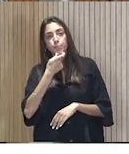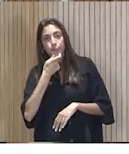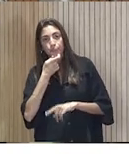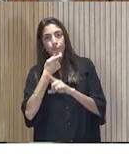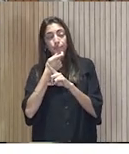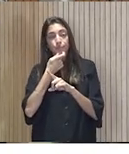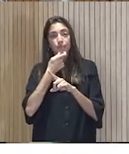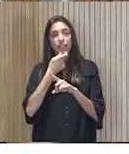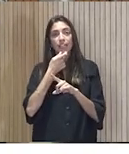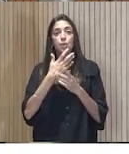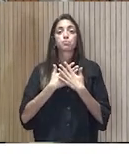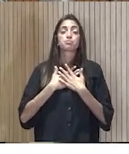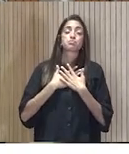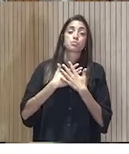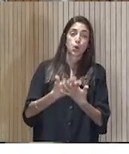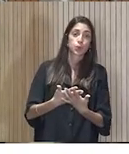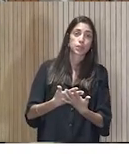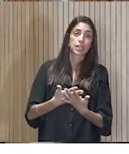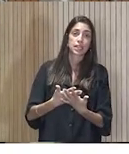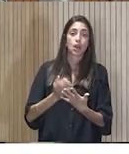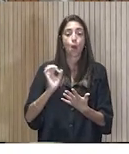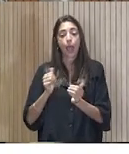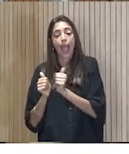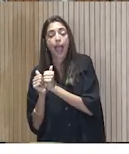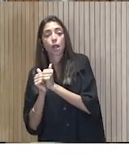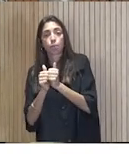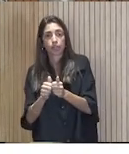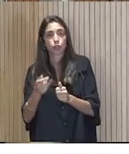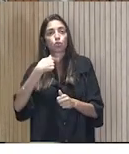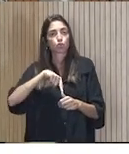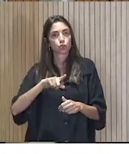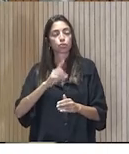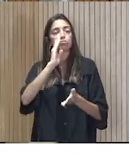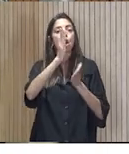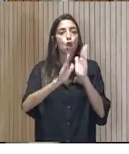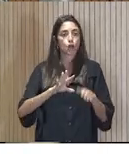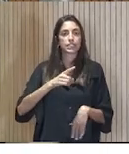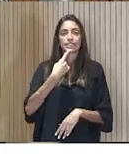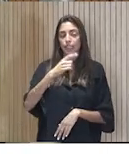voluntary acompañante, entonces podemos decir COACH hasta entonces.